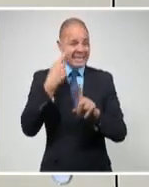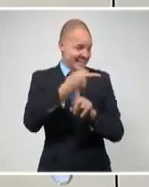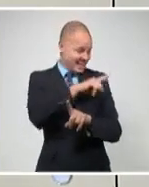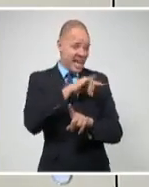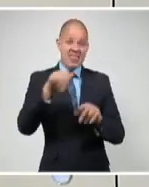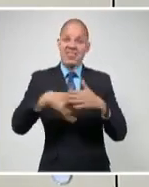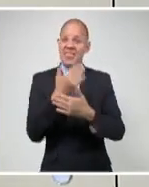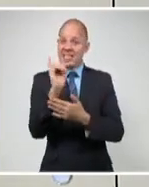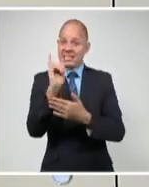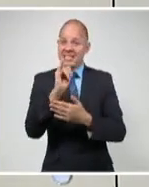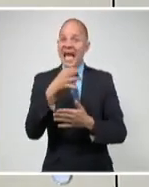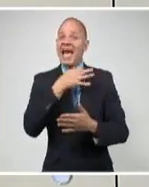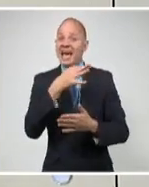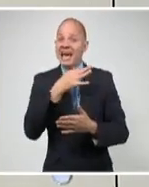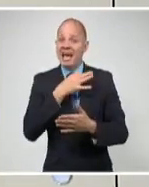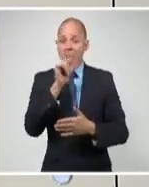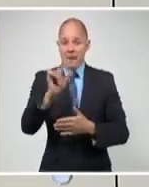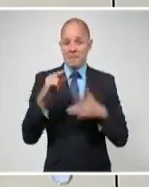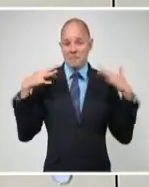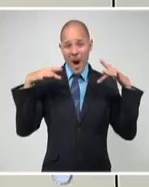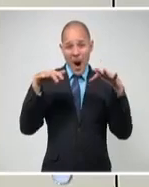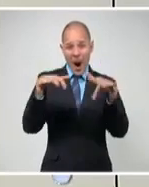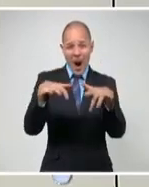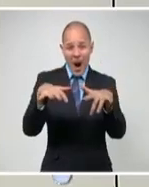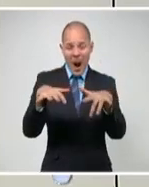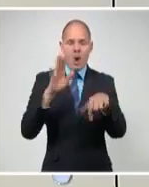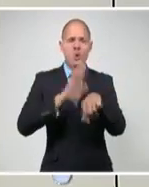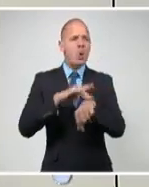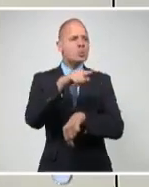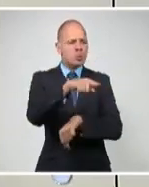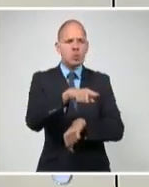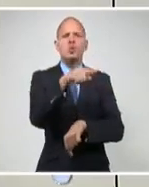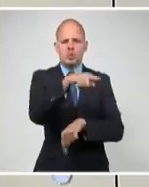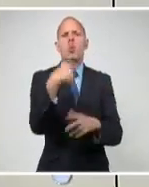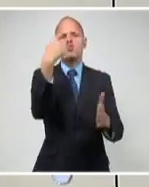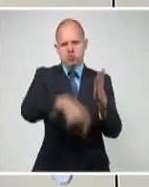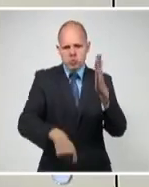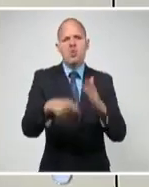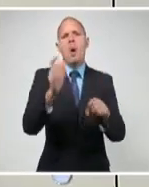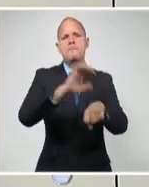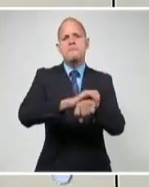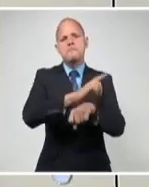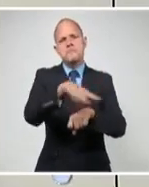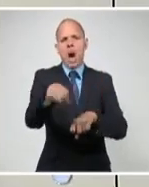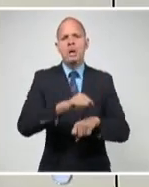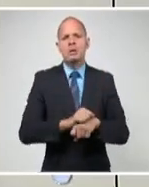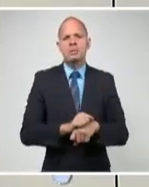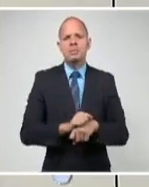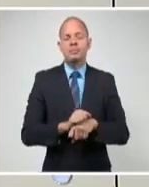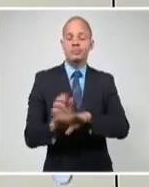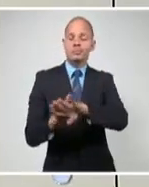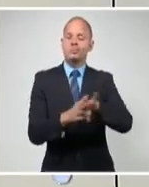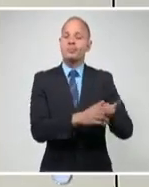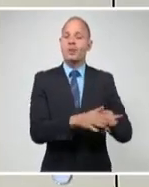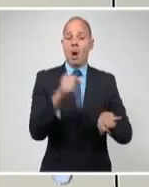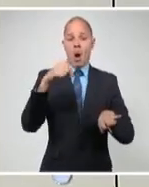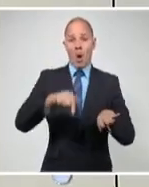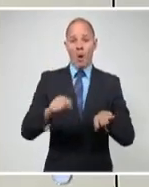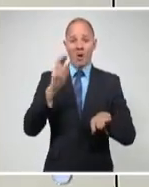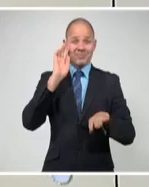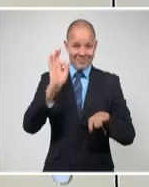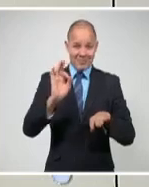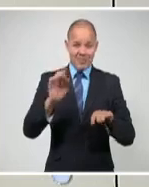mismas escaleras subidas en turba por los invasores aquel día, hoy juró proteger la Constitución, el nuevo presidente,